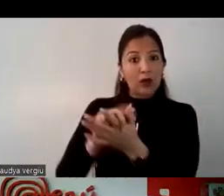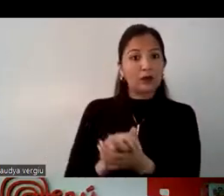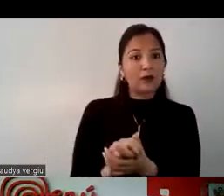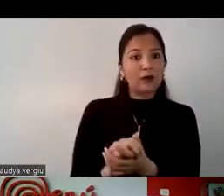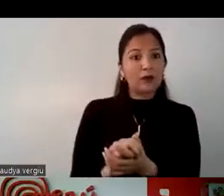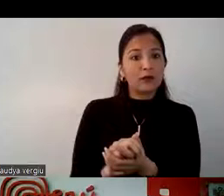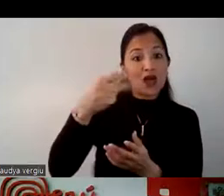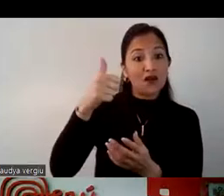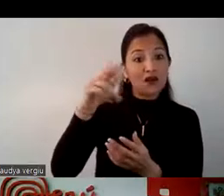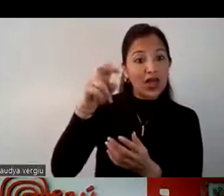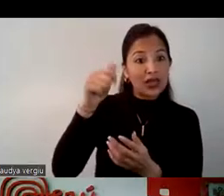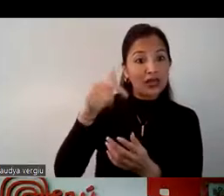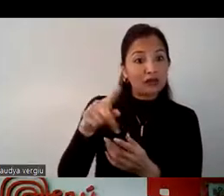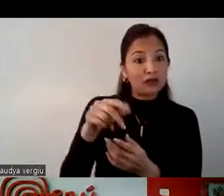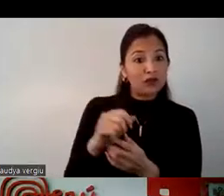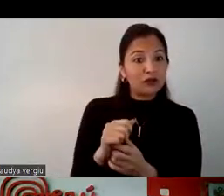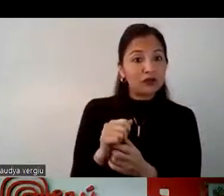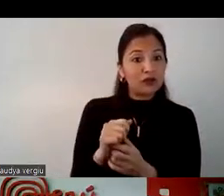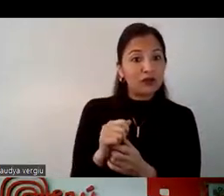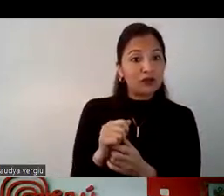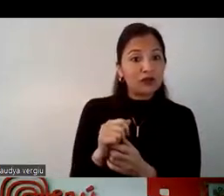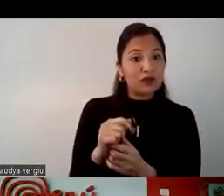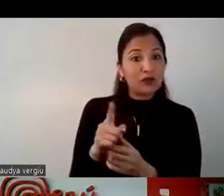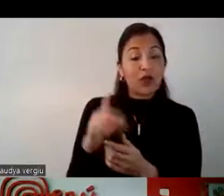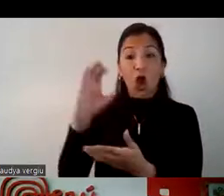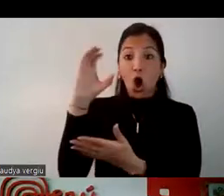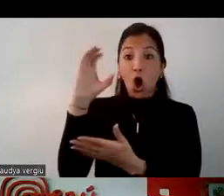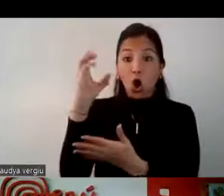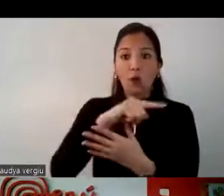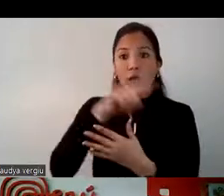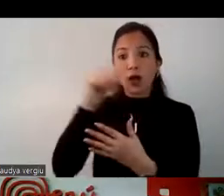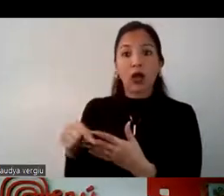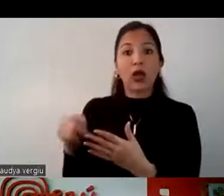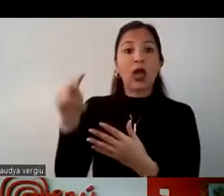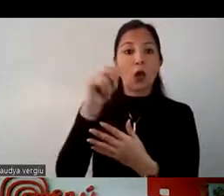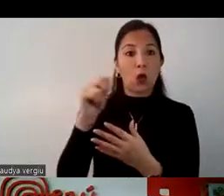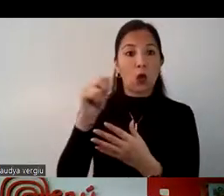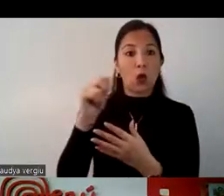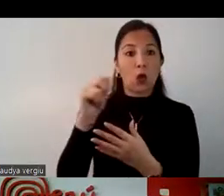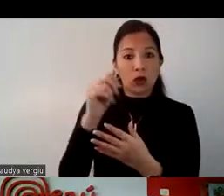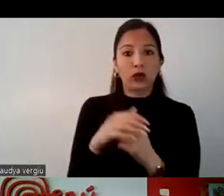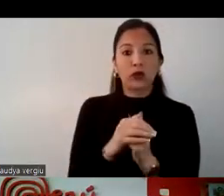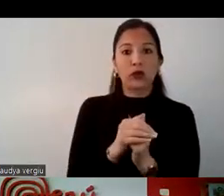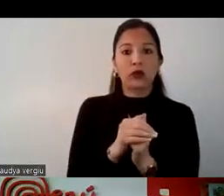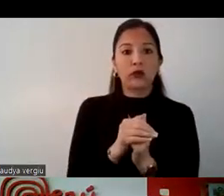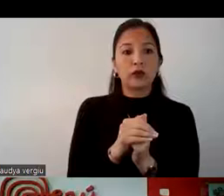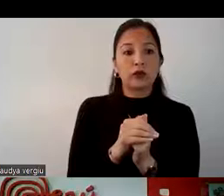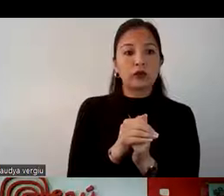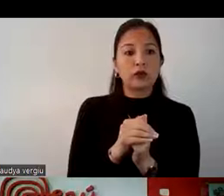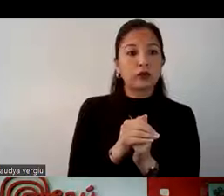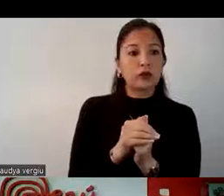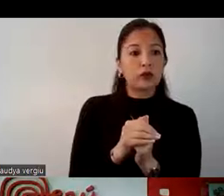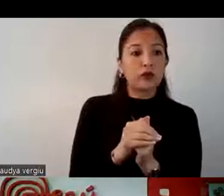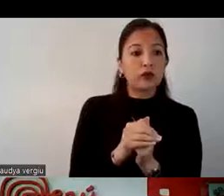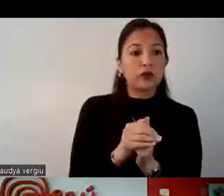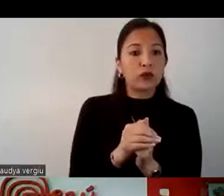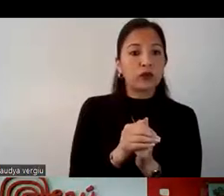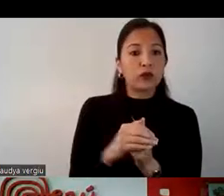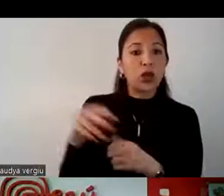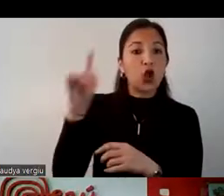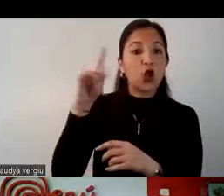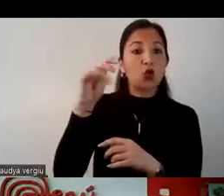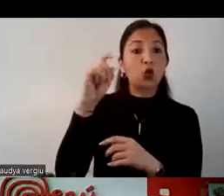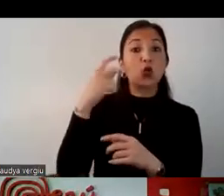Tibierge, ella es especialista de mercado para Colombia y Ecuador, subdirección de promoción de turismo receptivo,